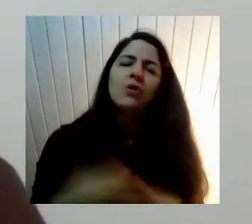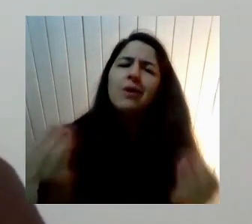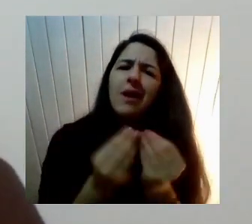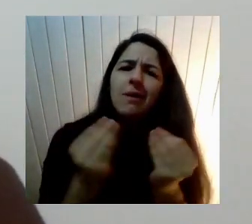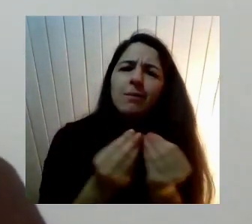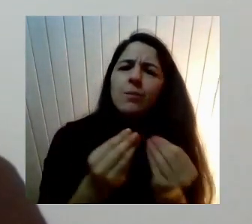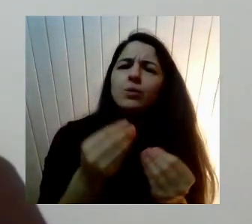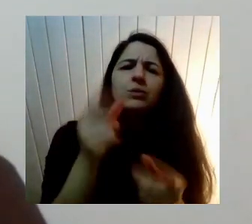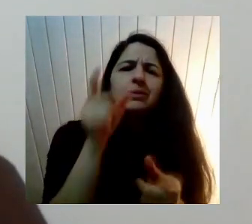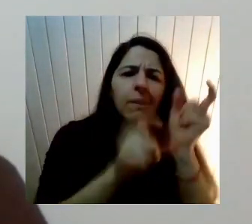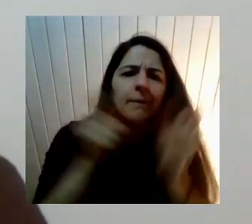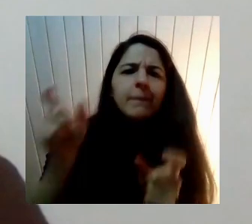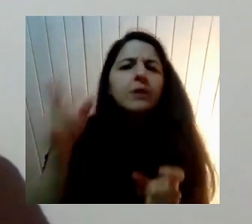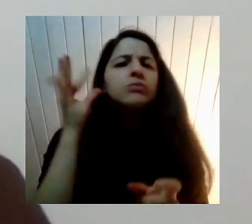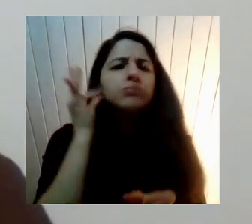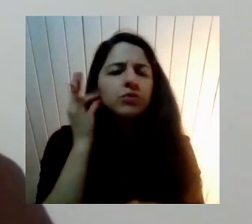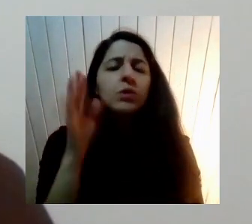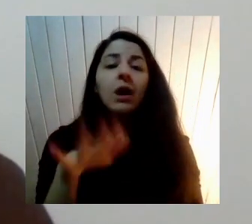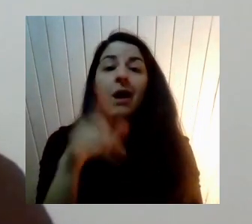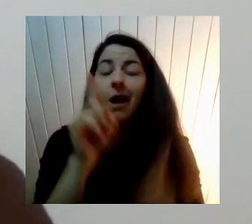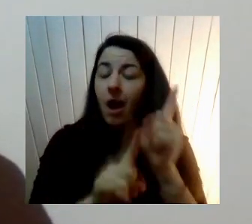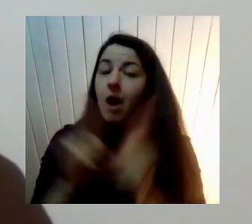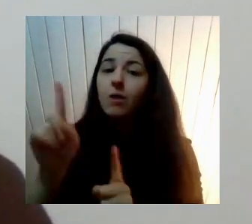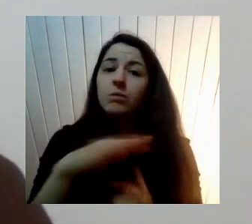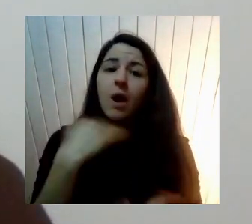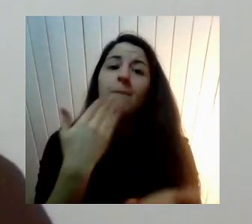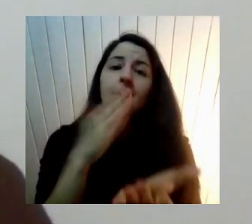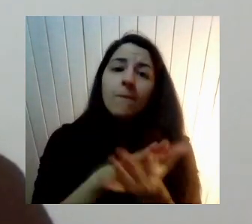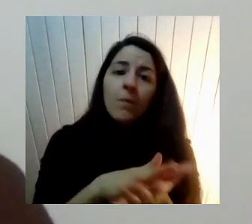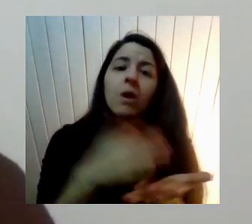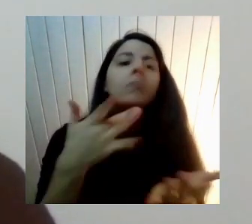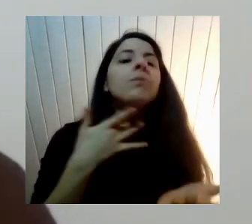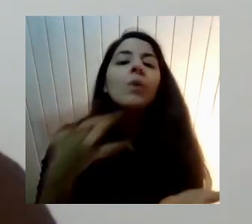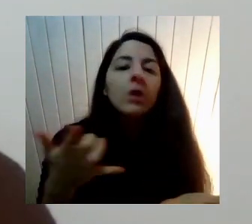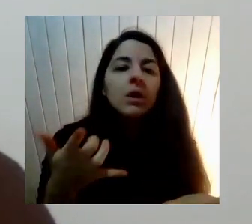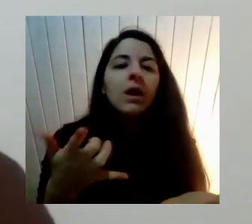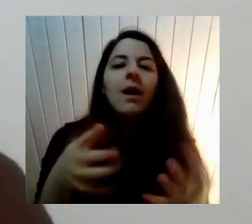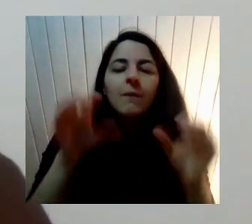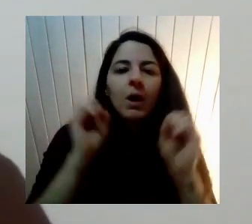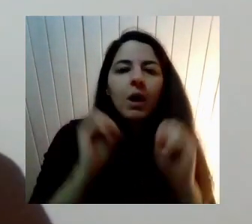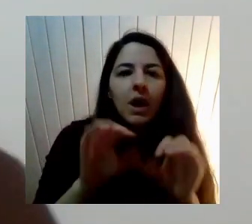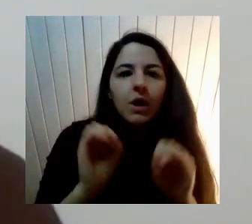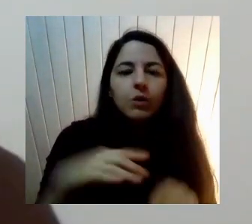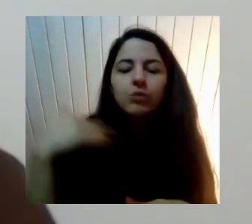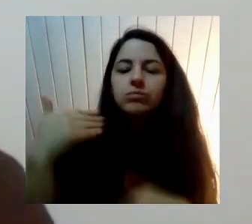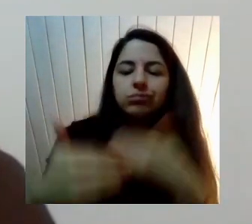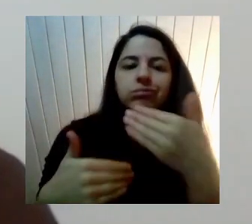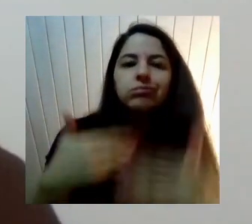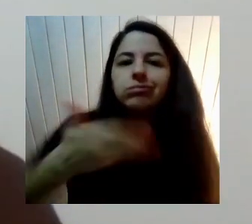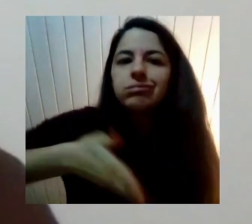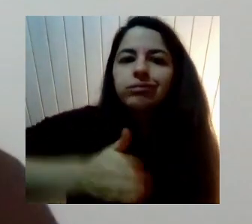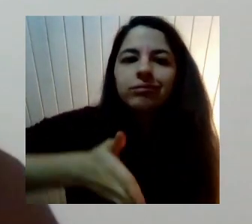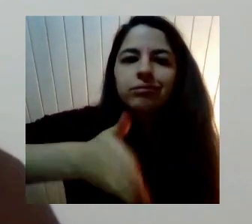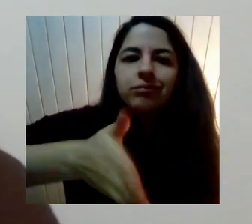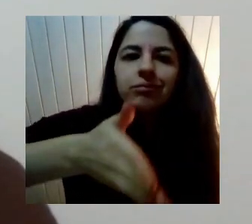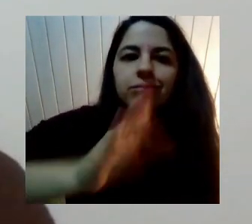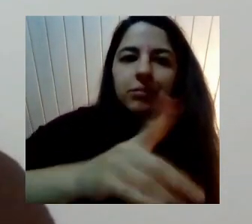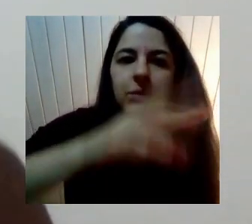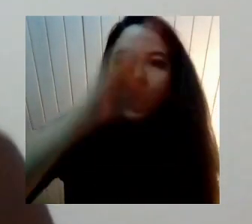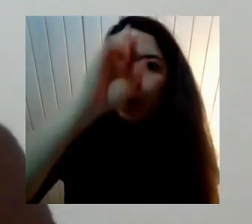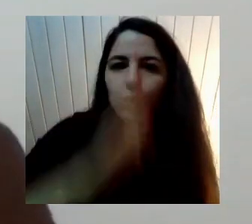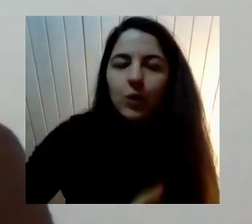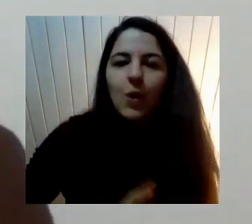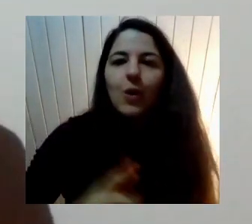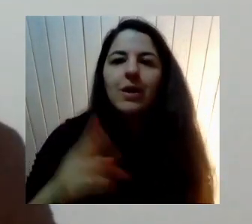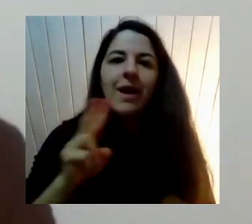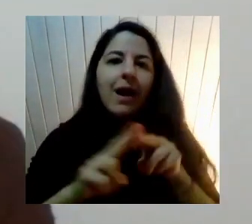que han tenido Que perderla ¿Cierto? Porque vivimos una educación Que sigue estableciendo Qué se debe hacer Qué no se debe hacer Y